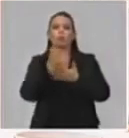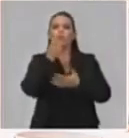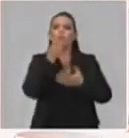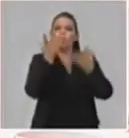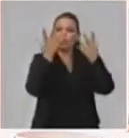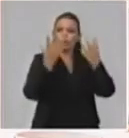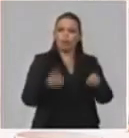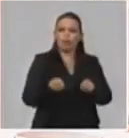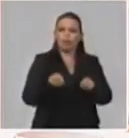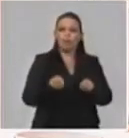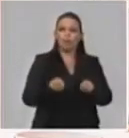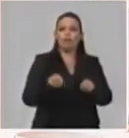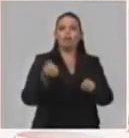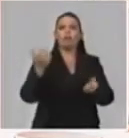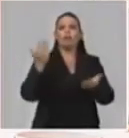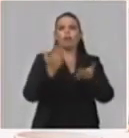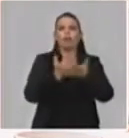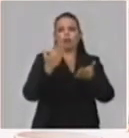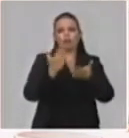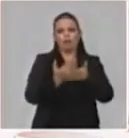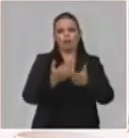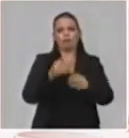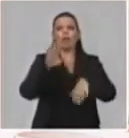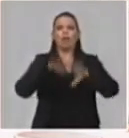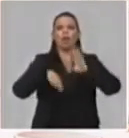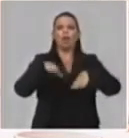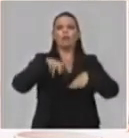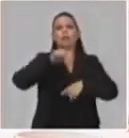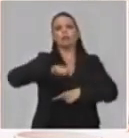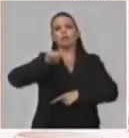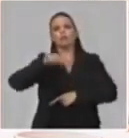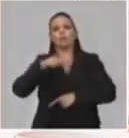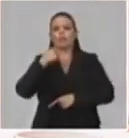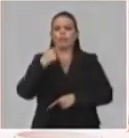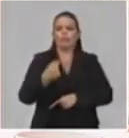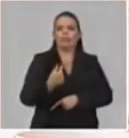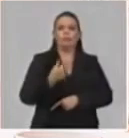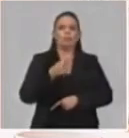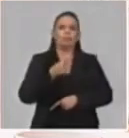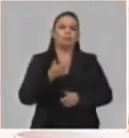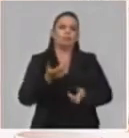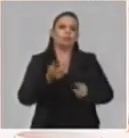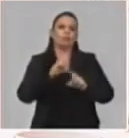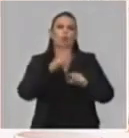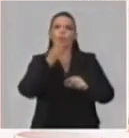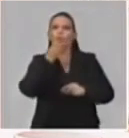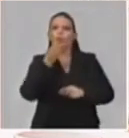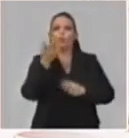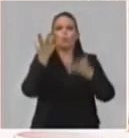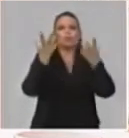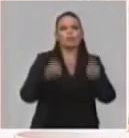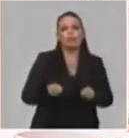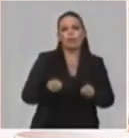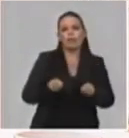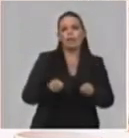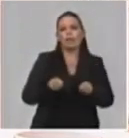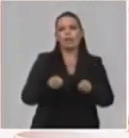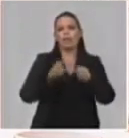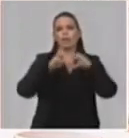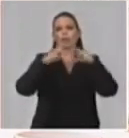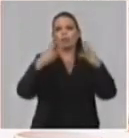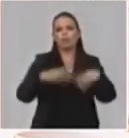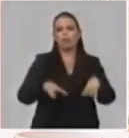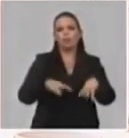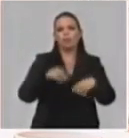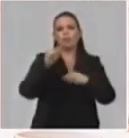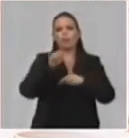docentes televisivas. A hay algunas insatisfacciones que no pueden realmente bajar todas esas clases televisivas. También es